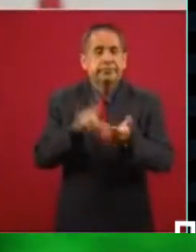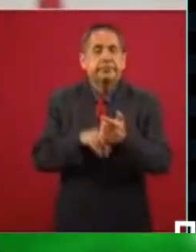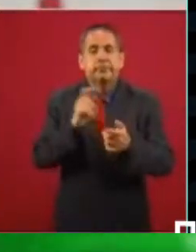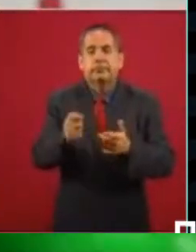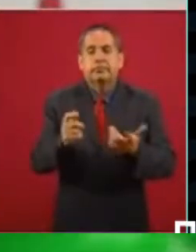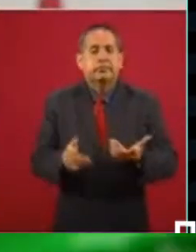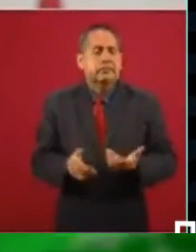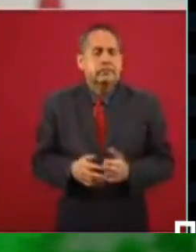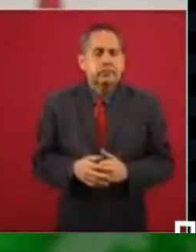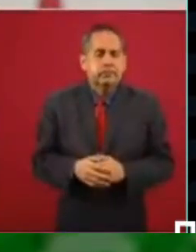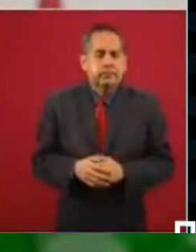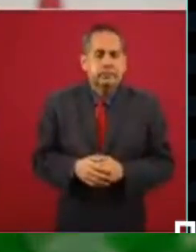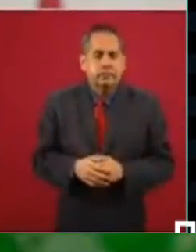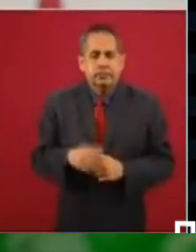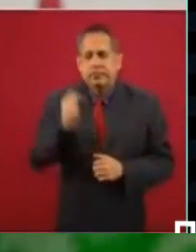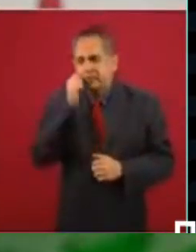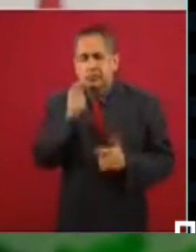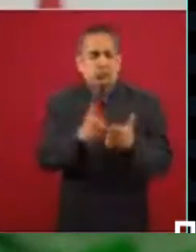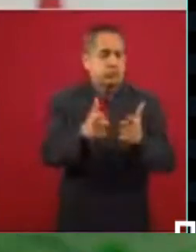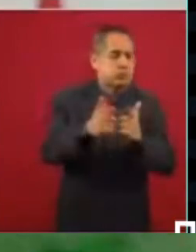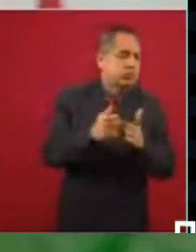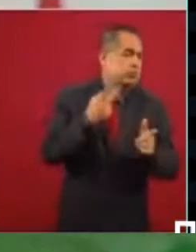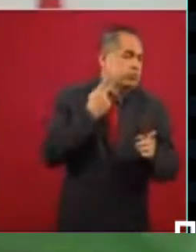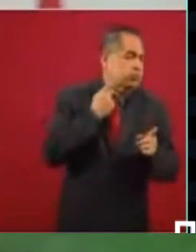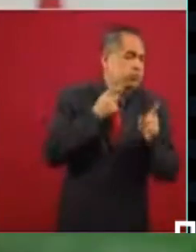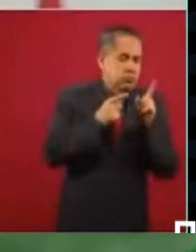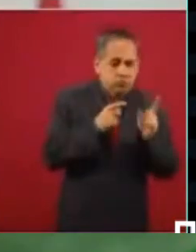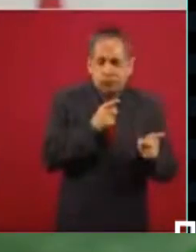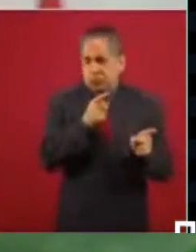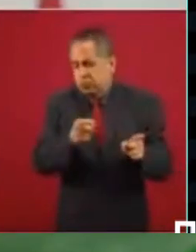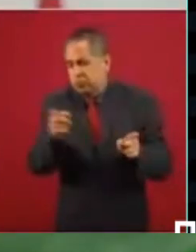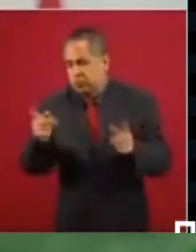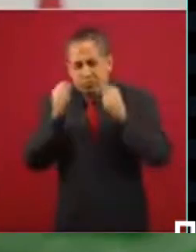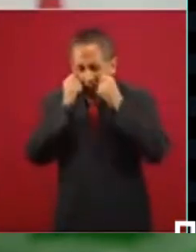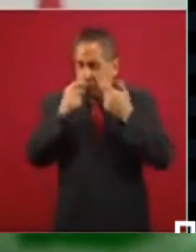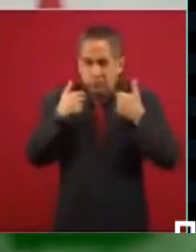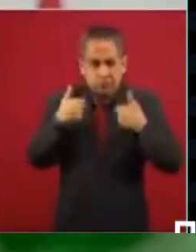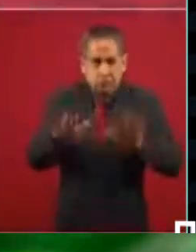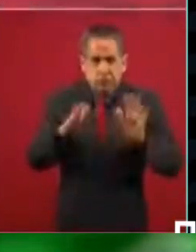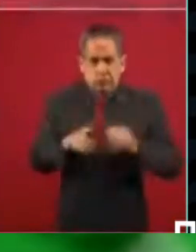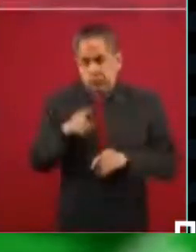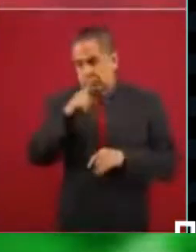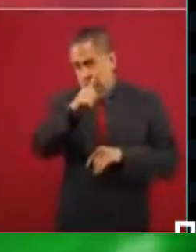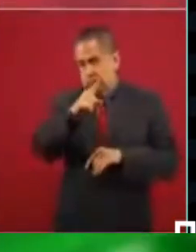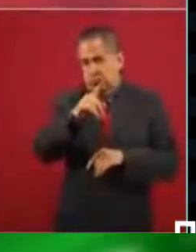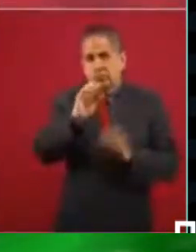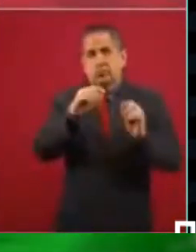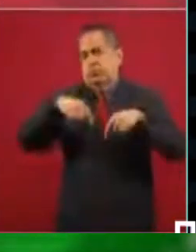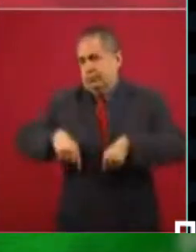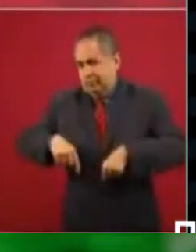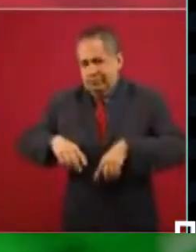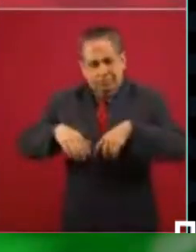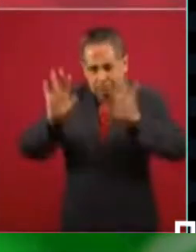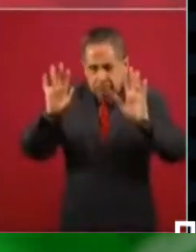sean de un partido o de otro, allá o acá,